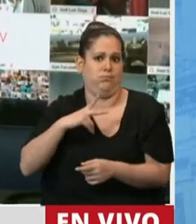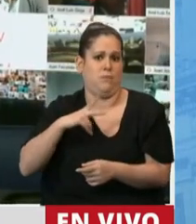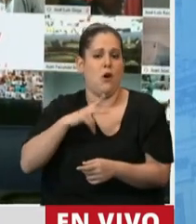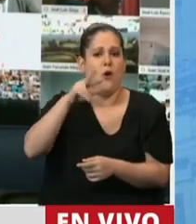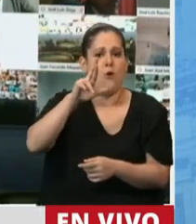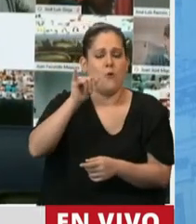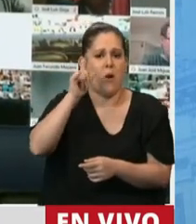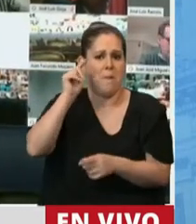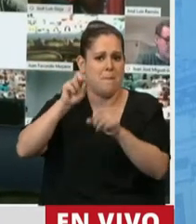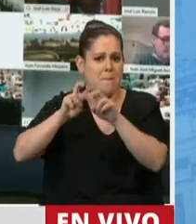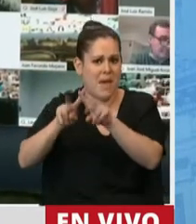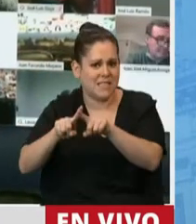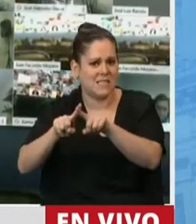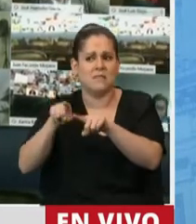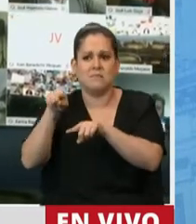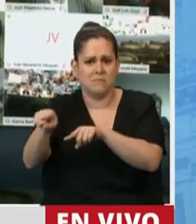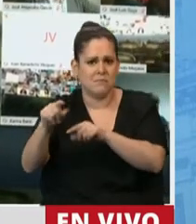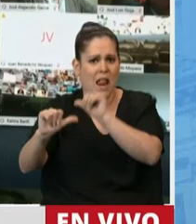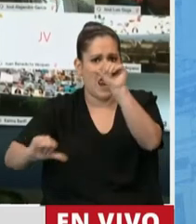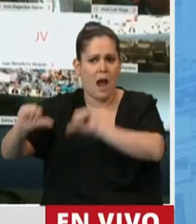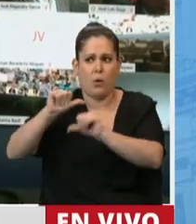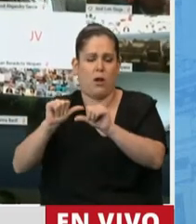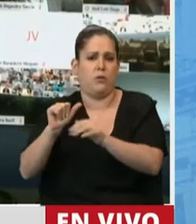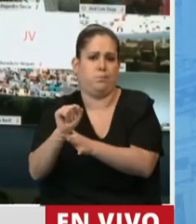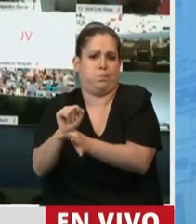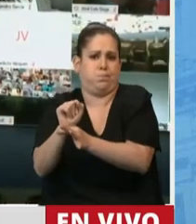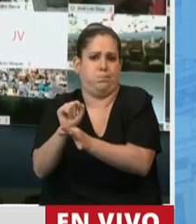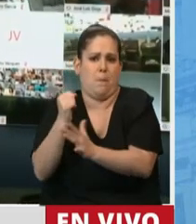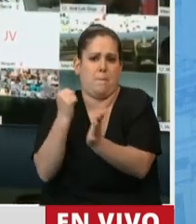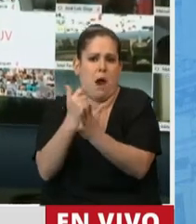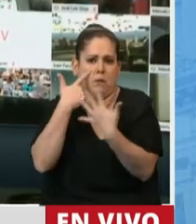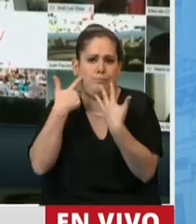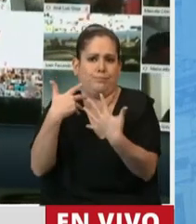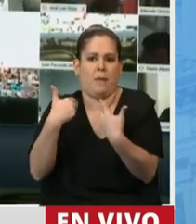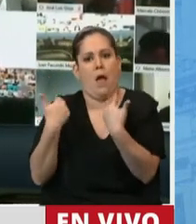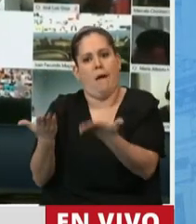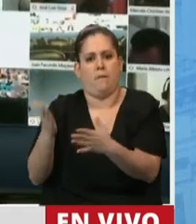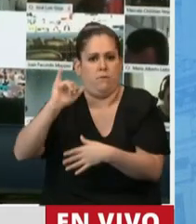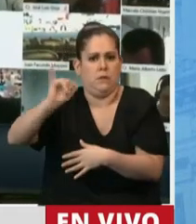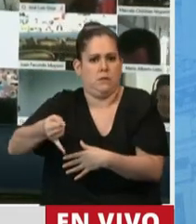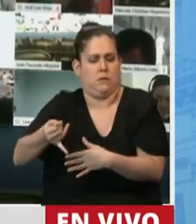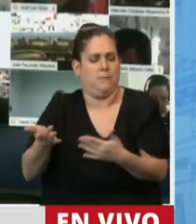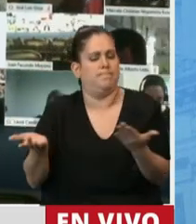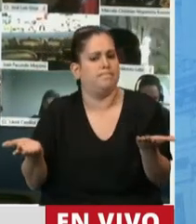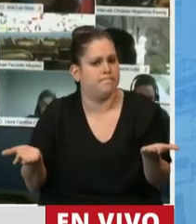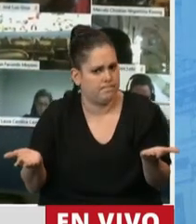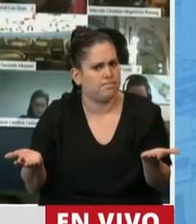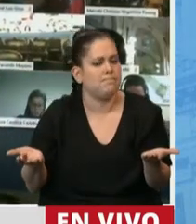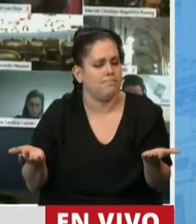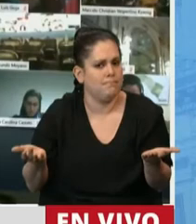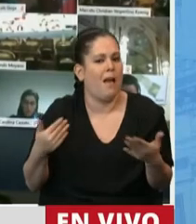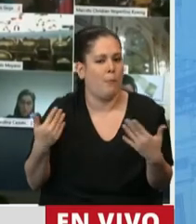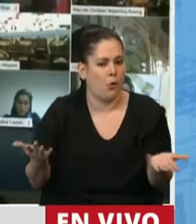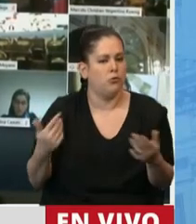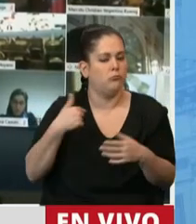Roemers, se benefician con esta ley, los grandes laboratorios. Eso está clarísimo. Entonces, digo, creo que está claro